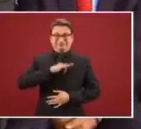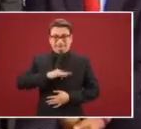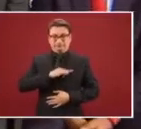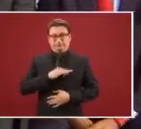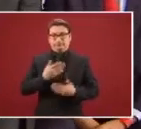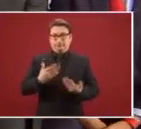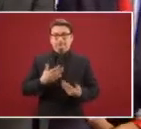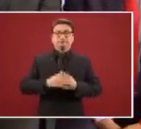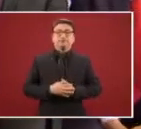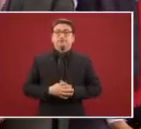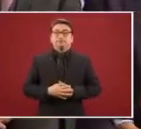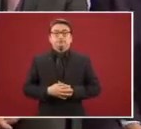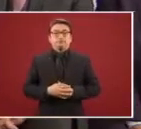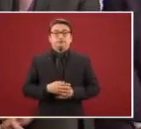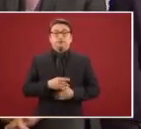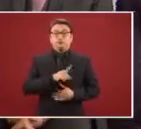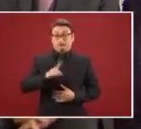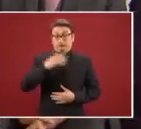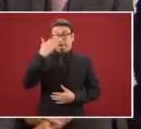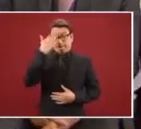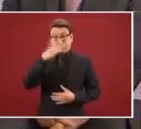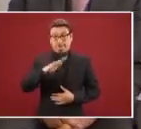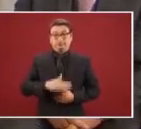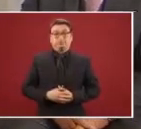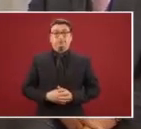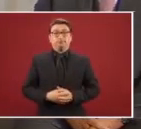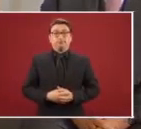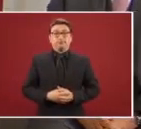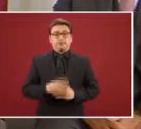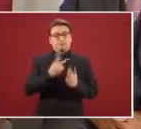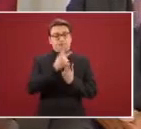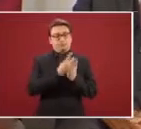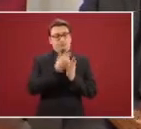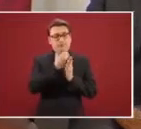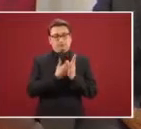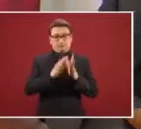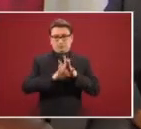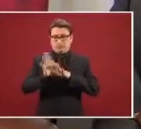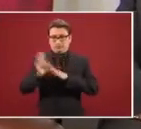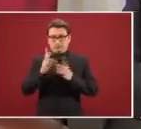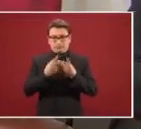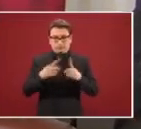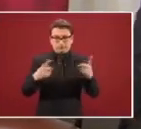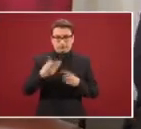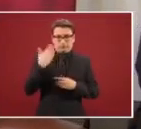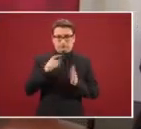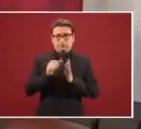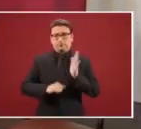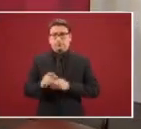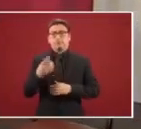Bueno, como ustedes saben, el Plan de Migración y Desarrollo se puso en marcha en el mes de junio